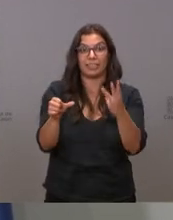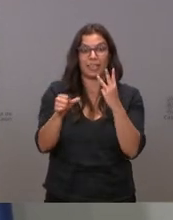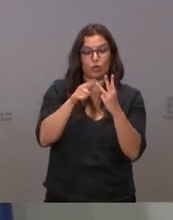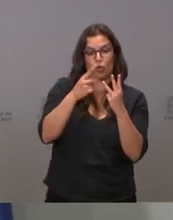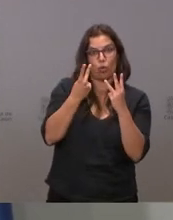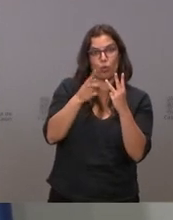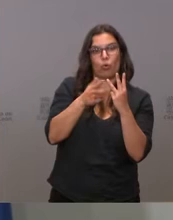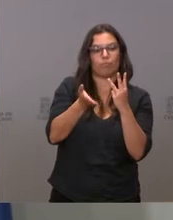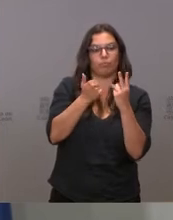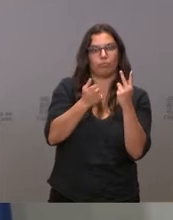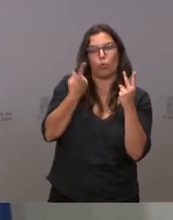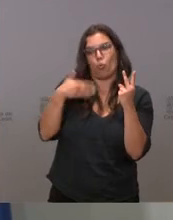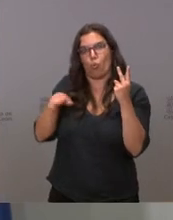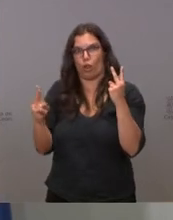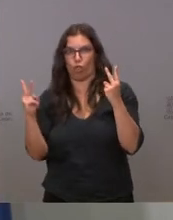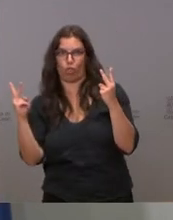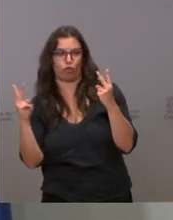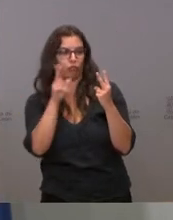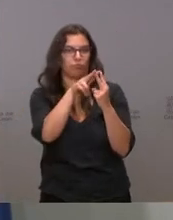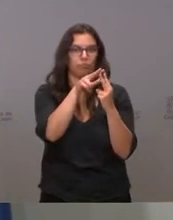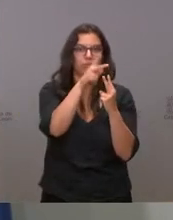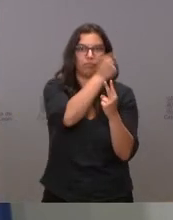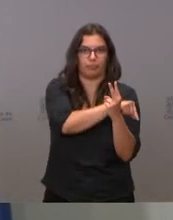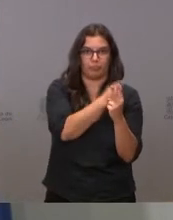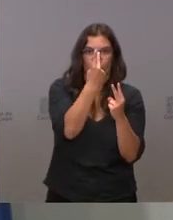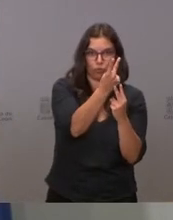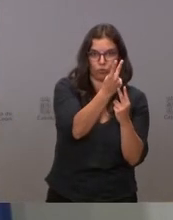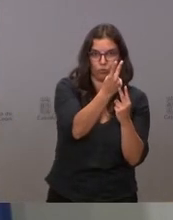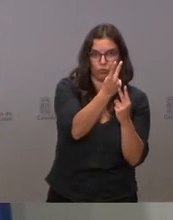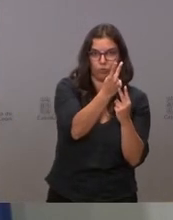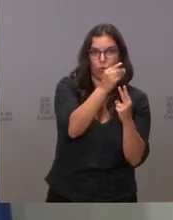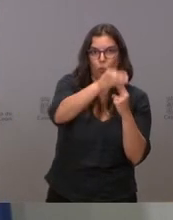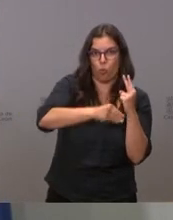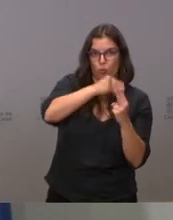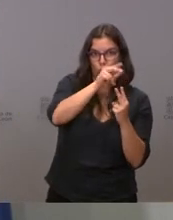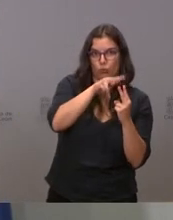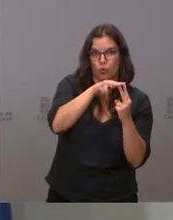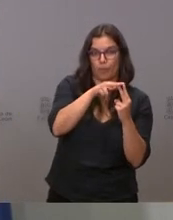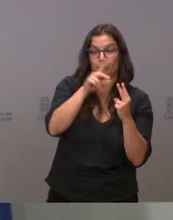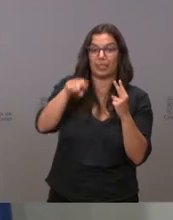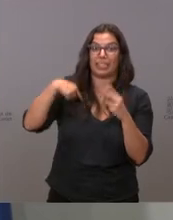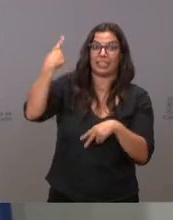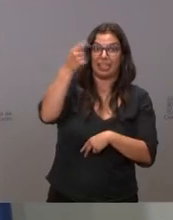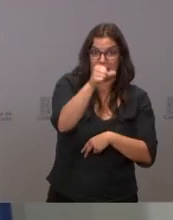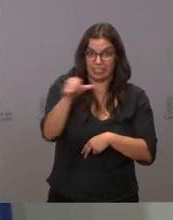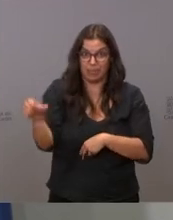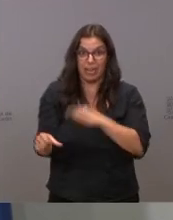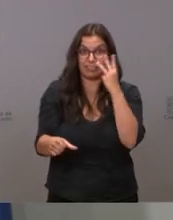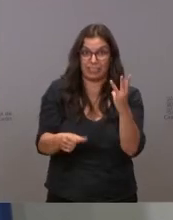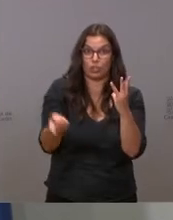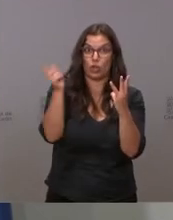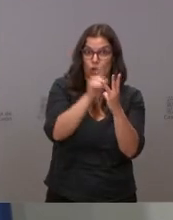pongo, atención, otras dos, ¿eh? Y a la siguiente, hago